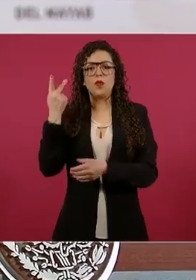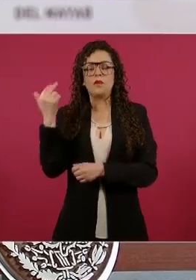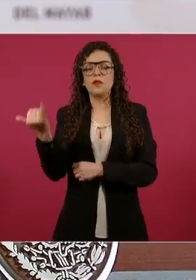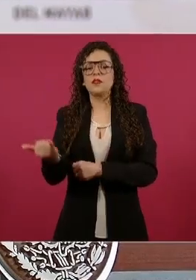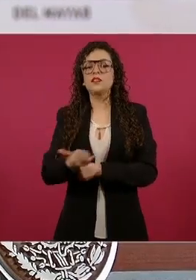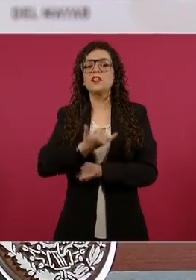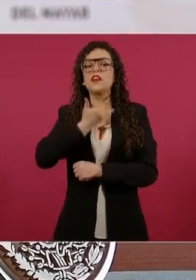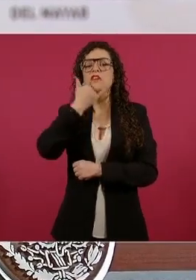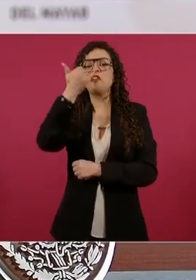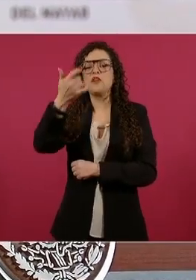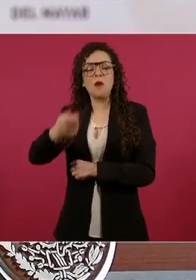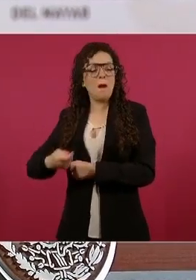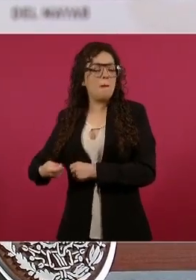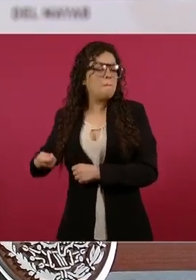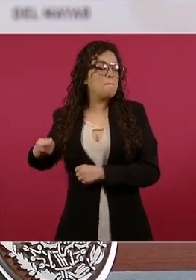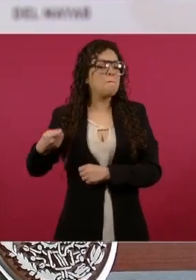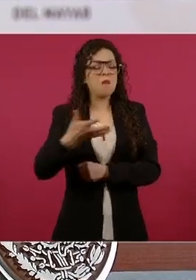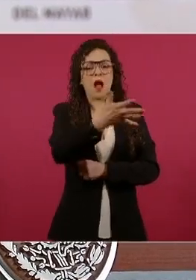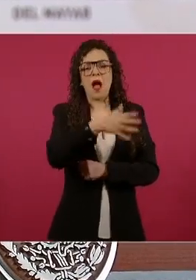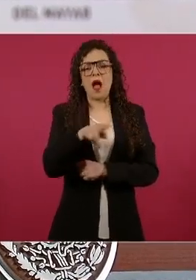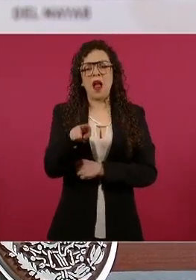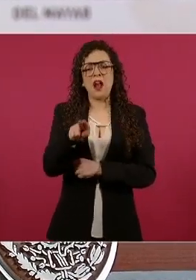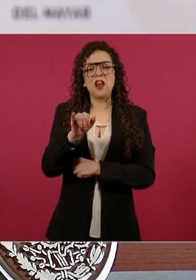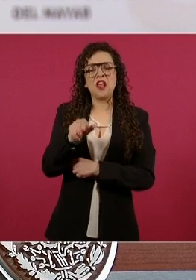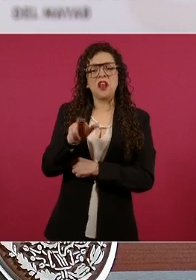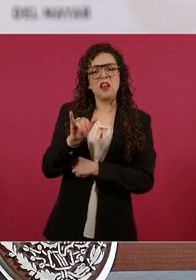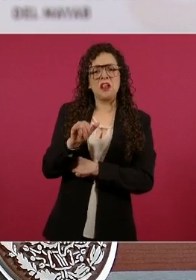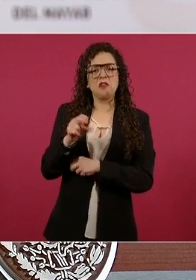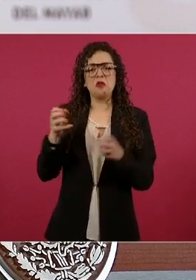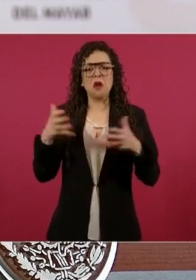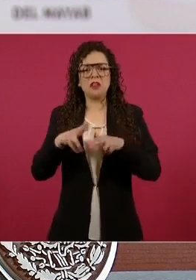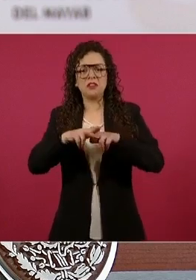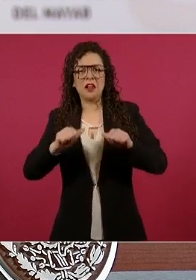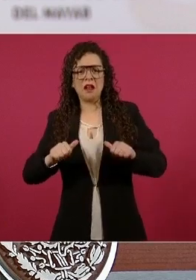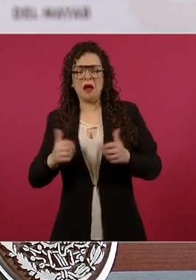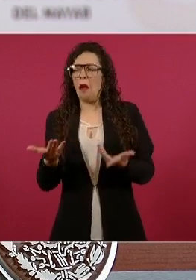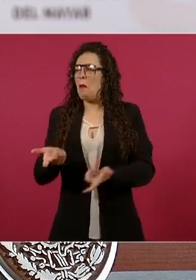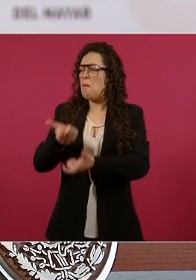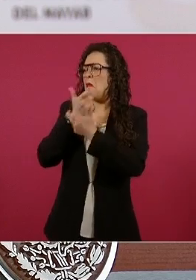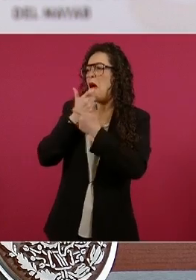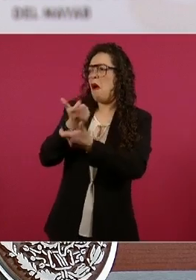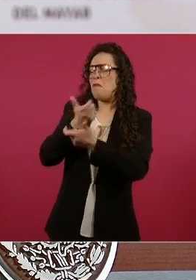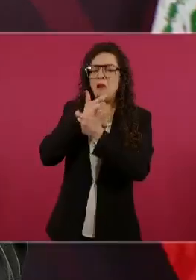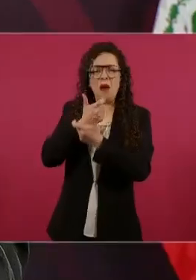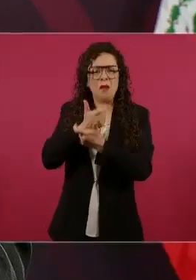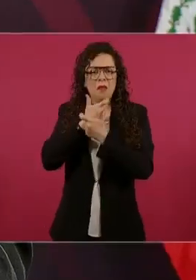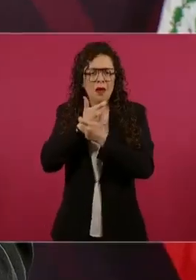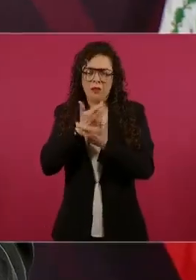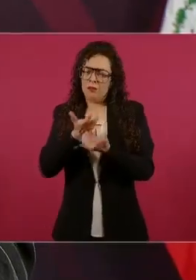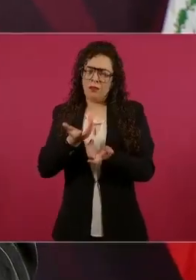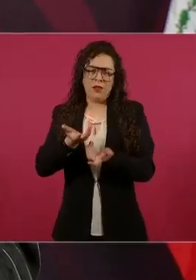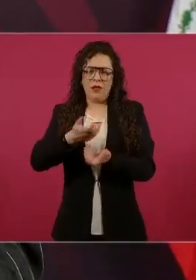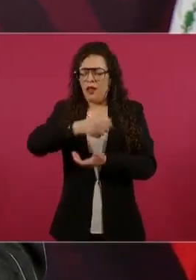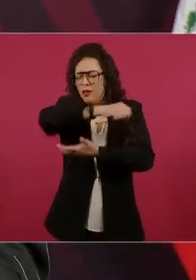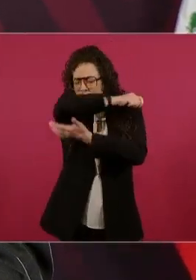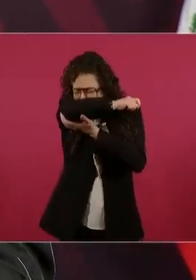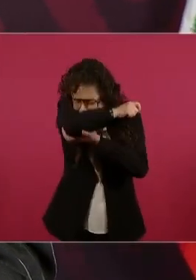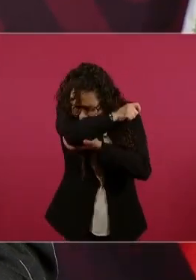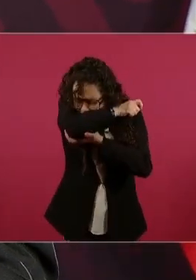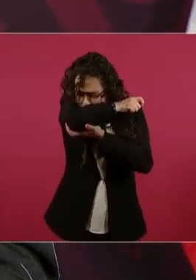y reírnos de esa